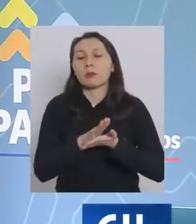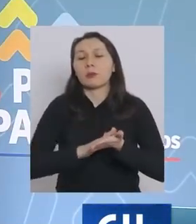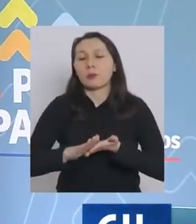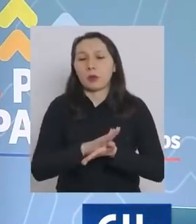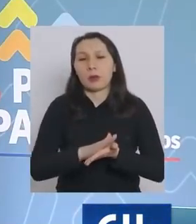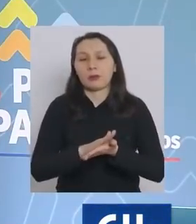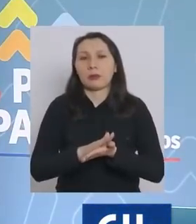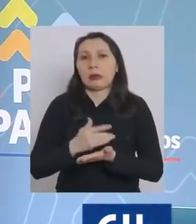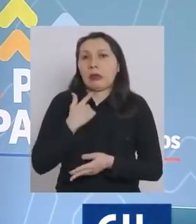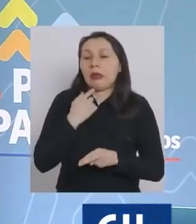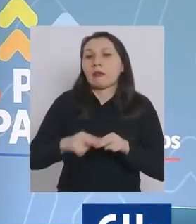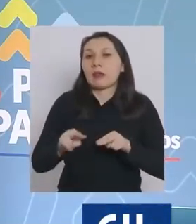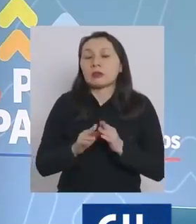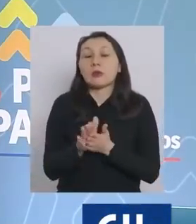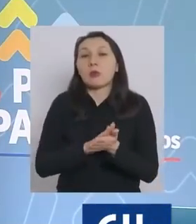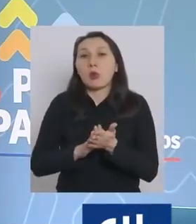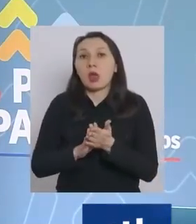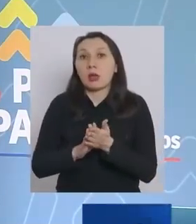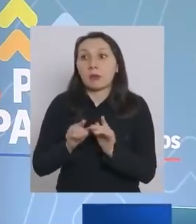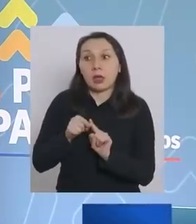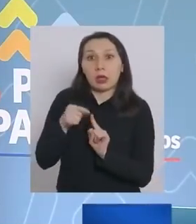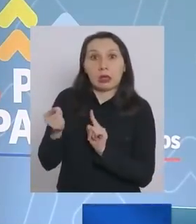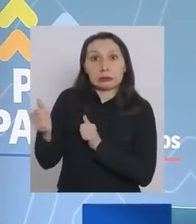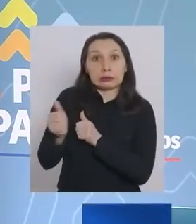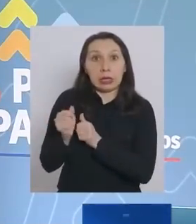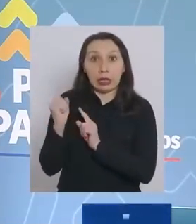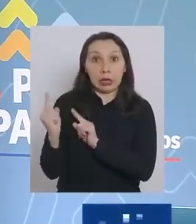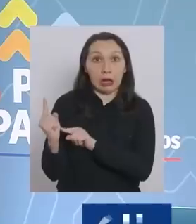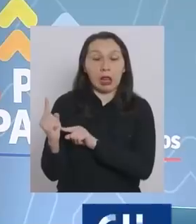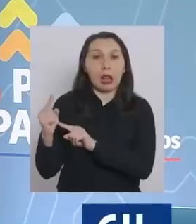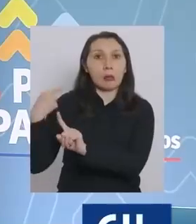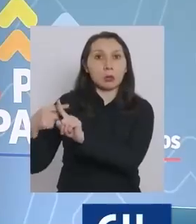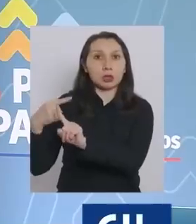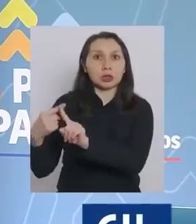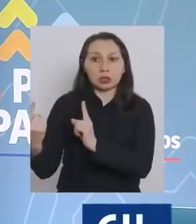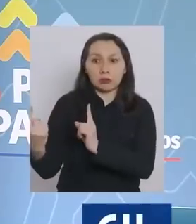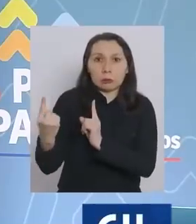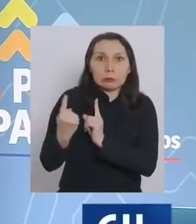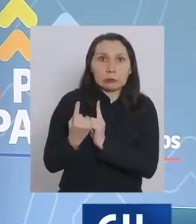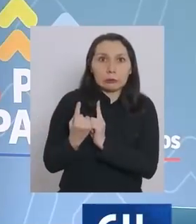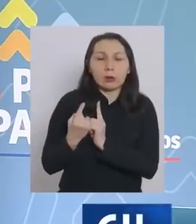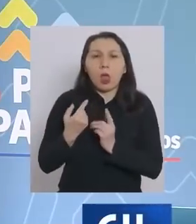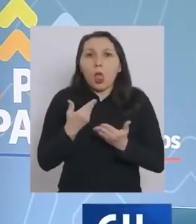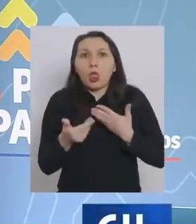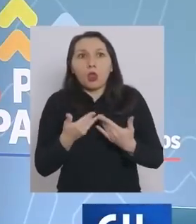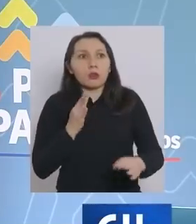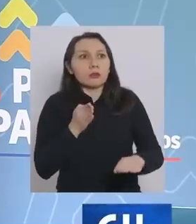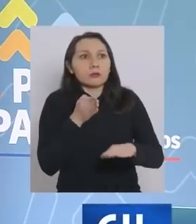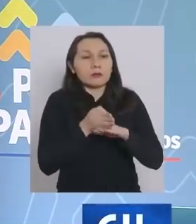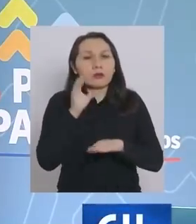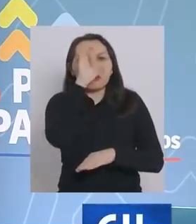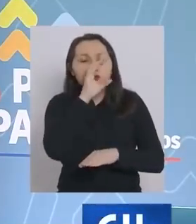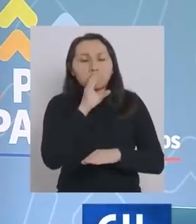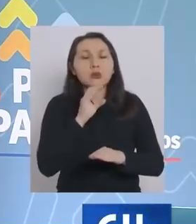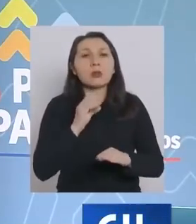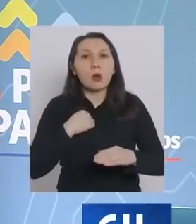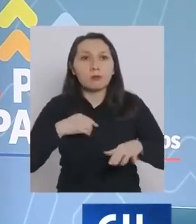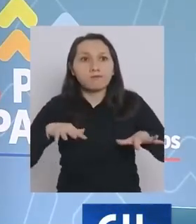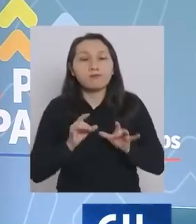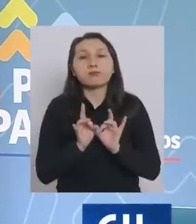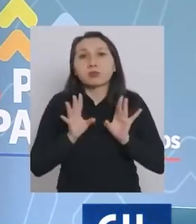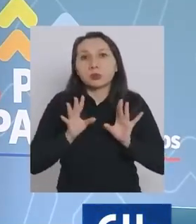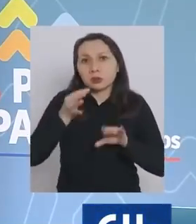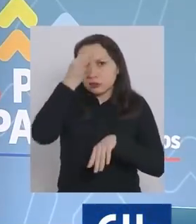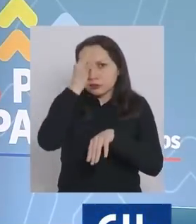sobre qué hacer si un cercano dio resultado positivo, a dónde ir a testearse por búsqueda activa de casos. Además